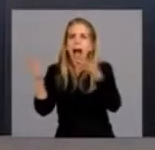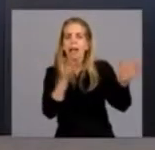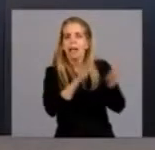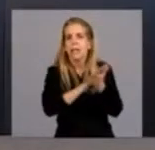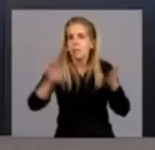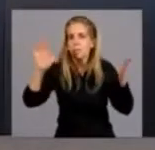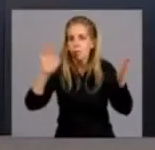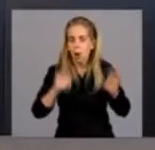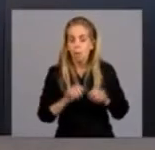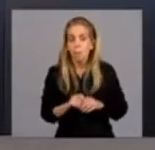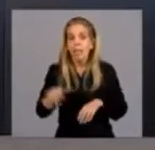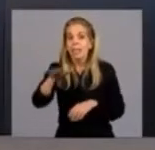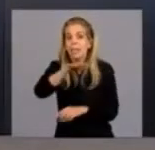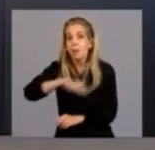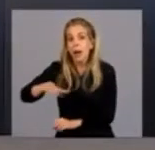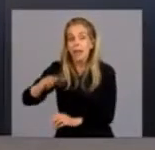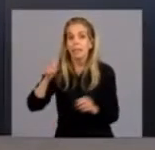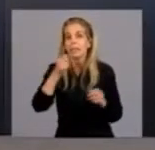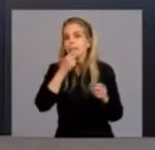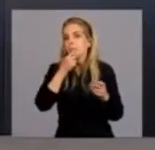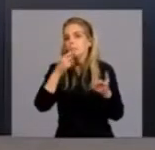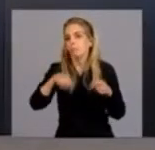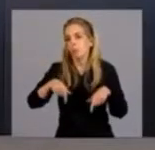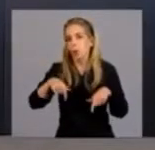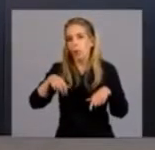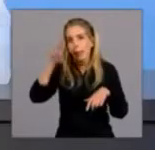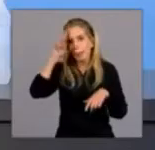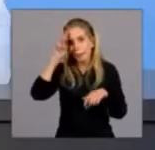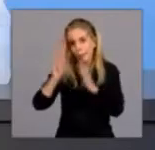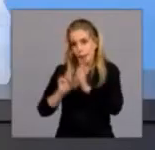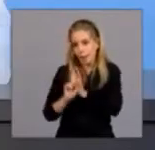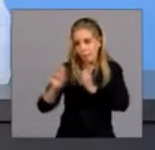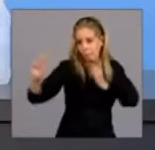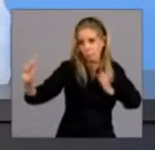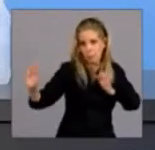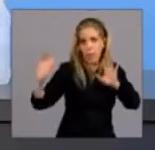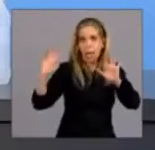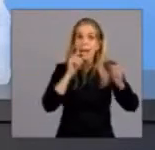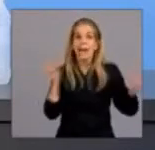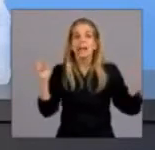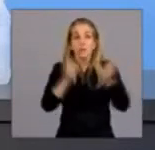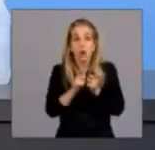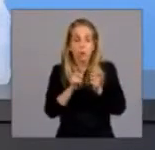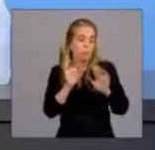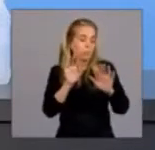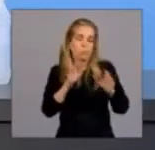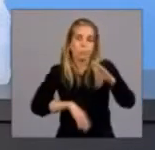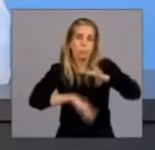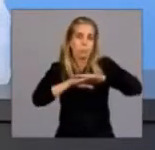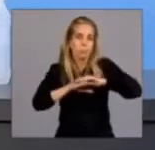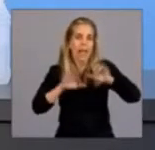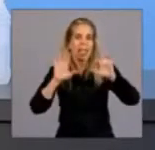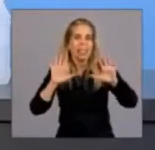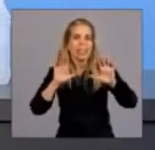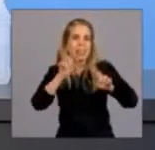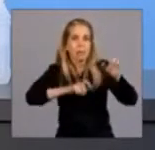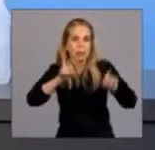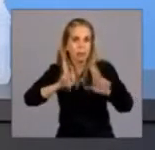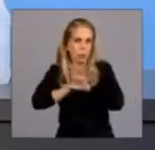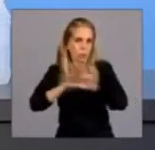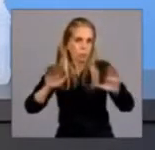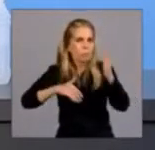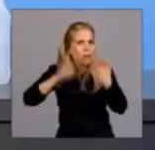lugares cerrados, en estos lugares de distanciamiento social, no podrán reunirse más de 10 personas, cumpliendo el